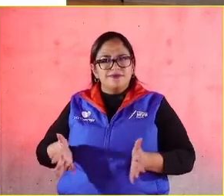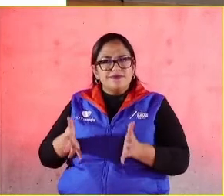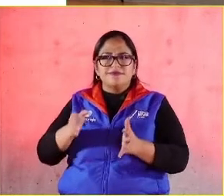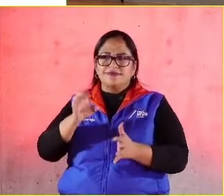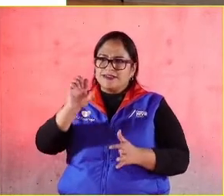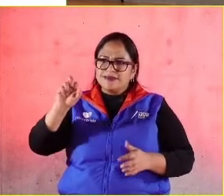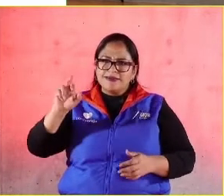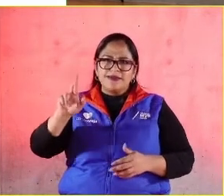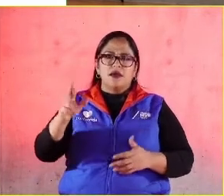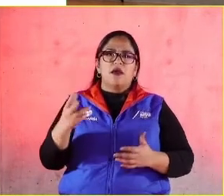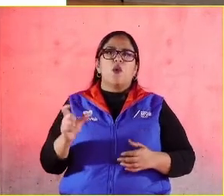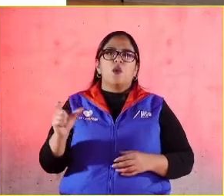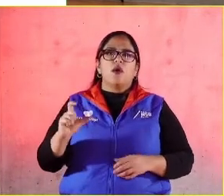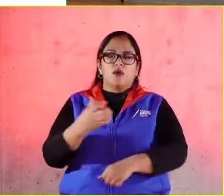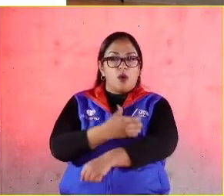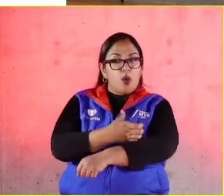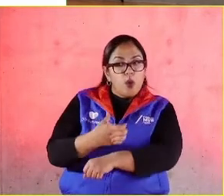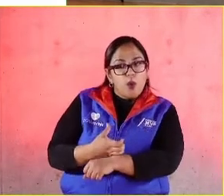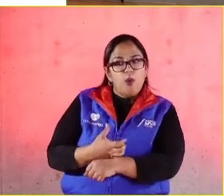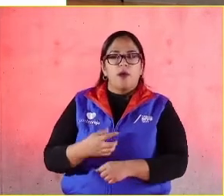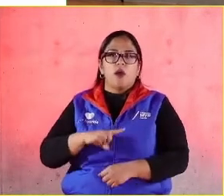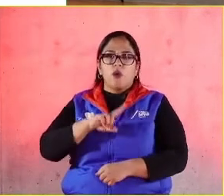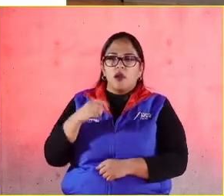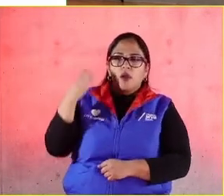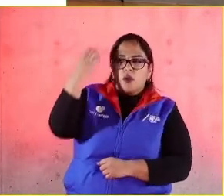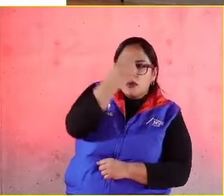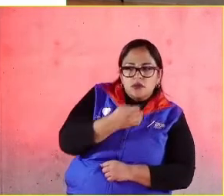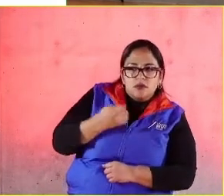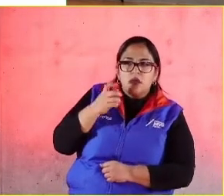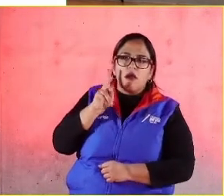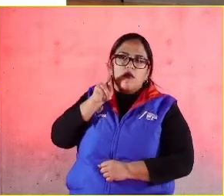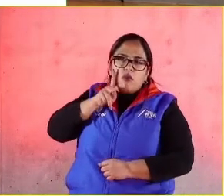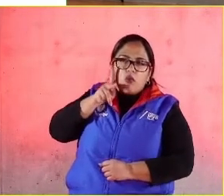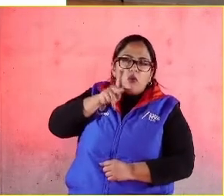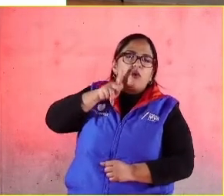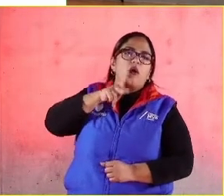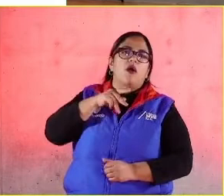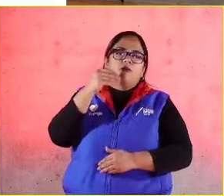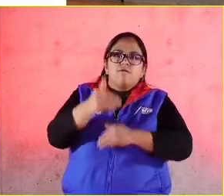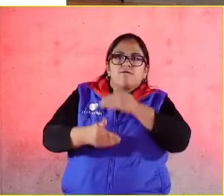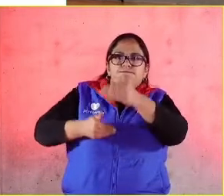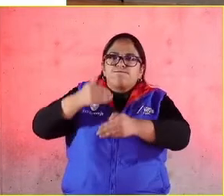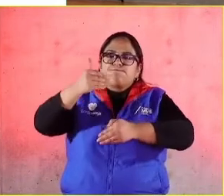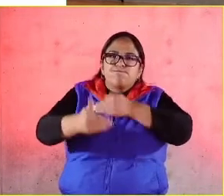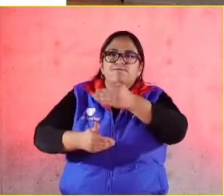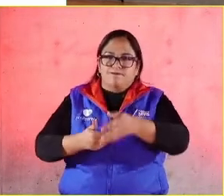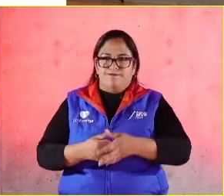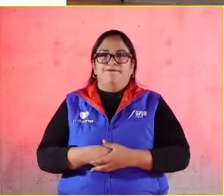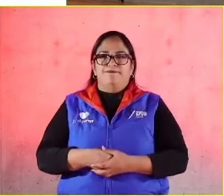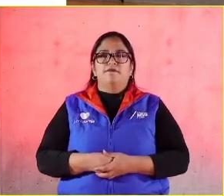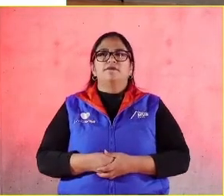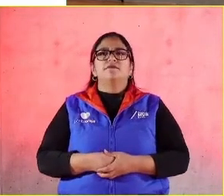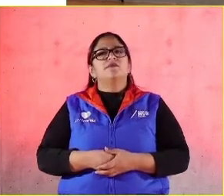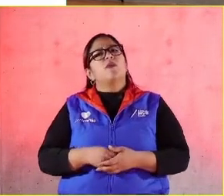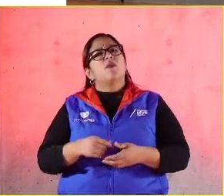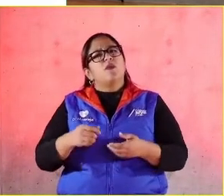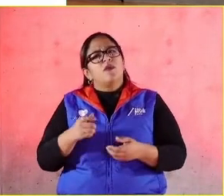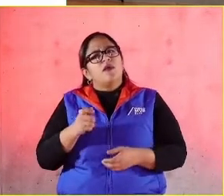les acompañamos y luego hacemos la evaluación, la retroalimentación, la formación. Y es el hecho de que